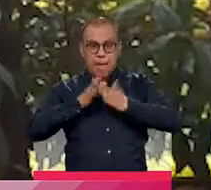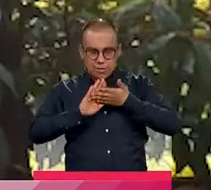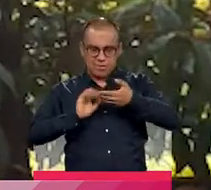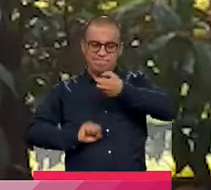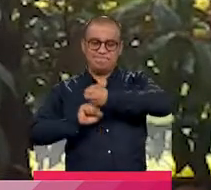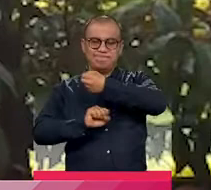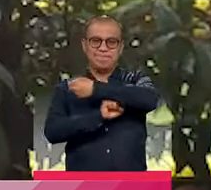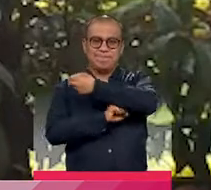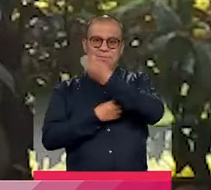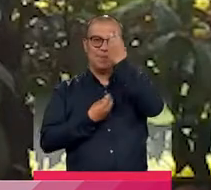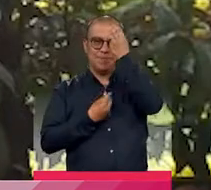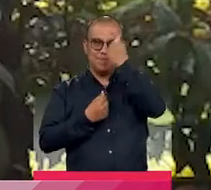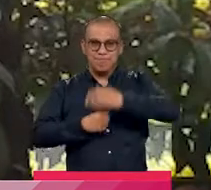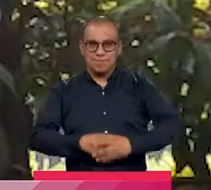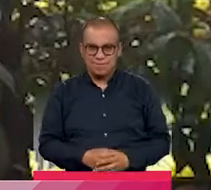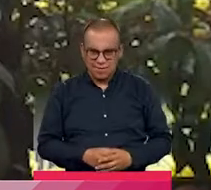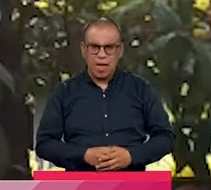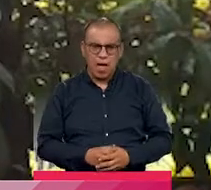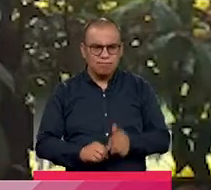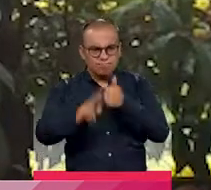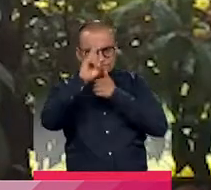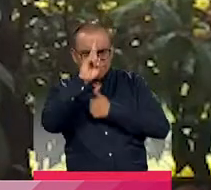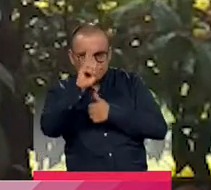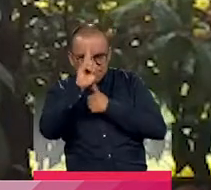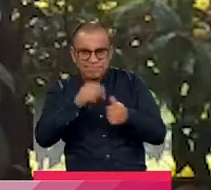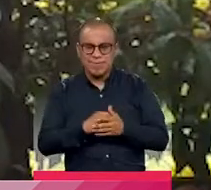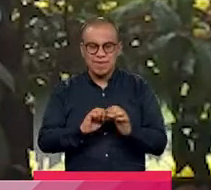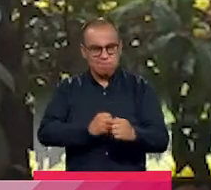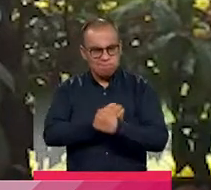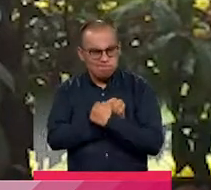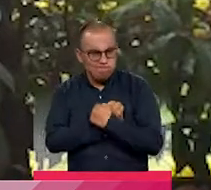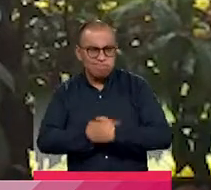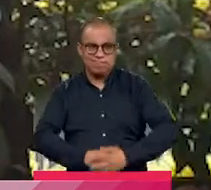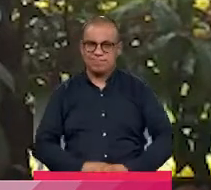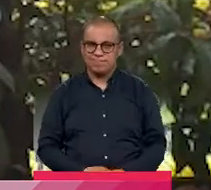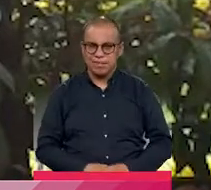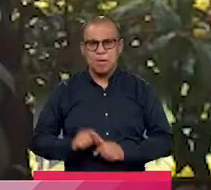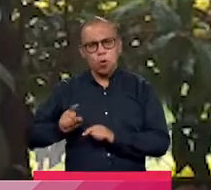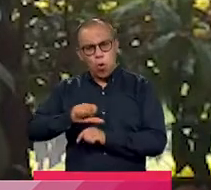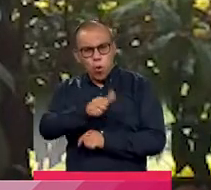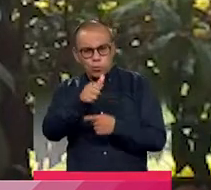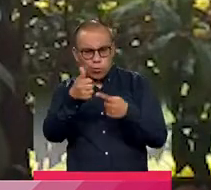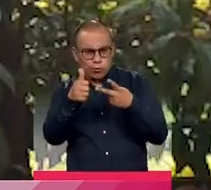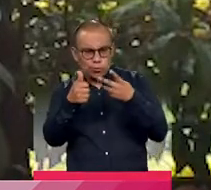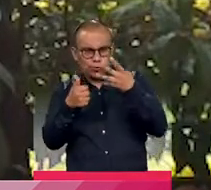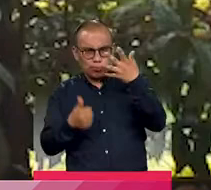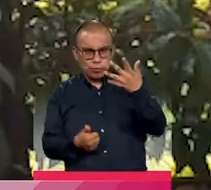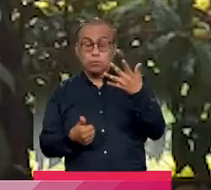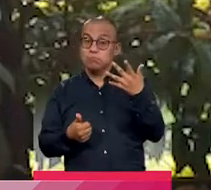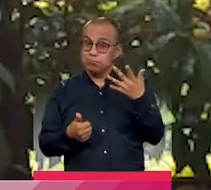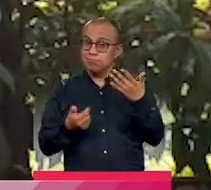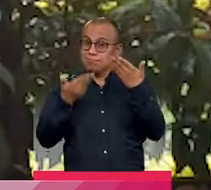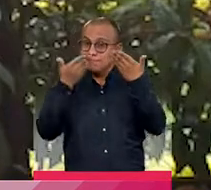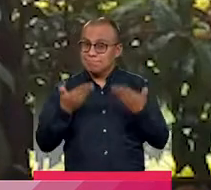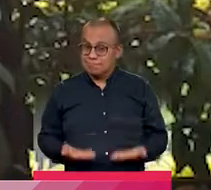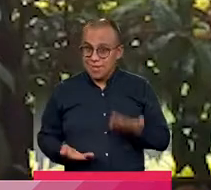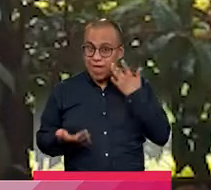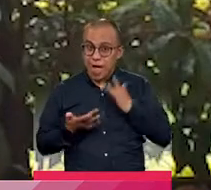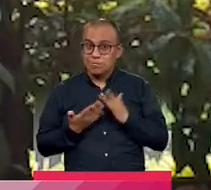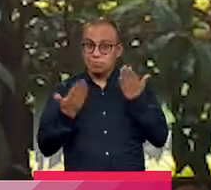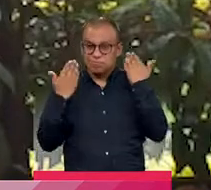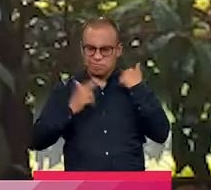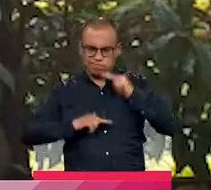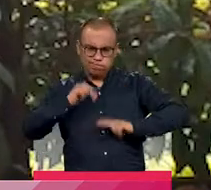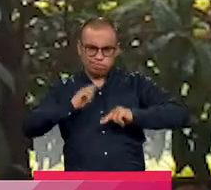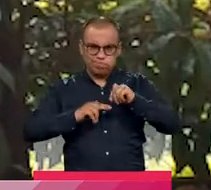la dignidad, la solidaridad, el amor, entre otros son los elementos que